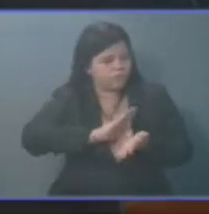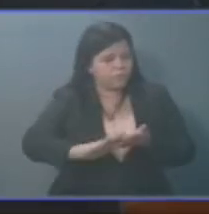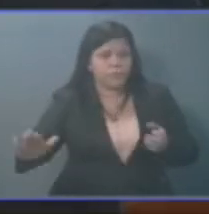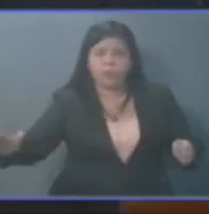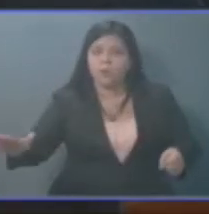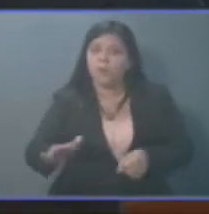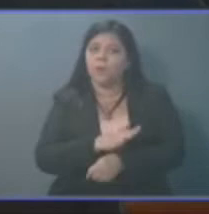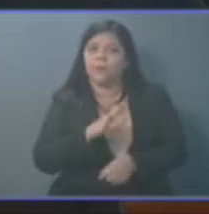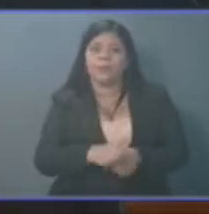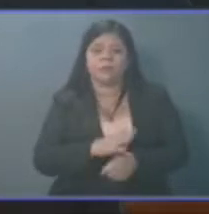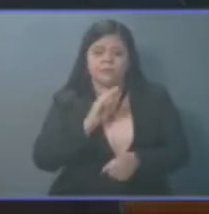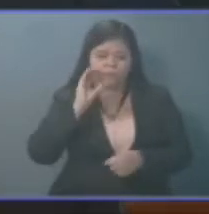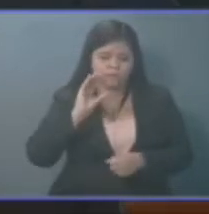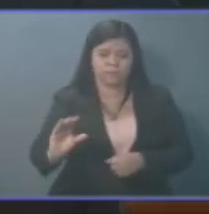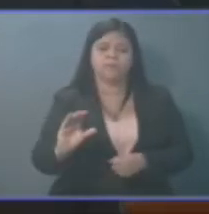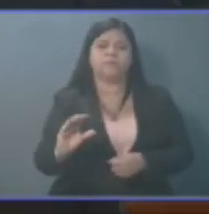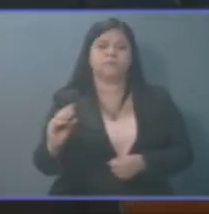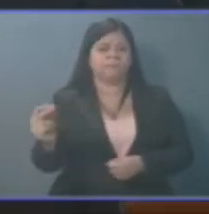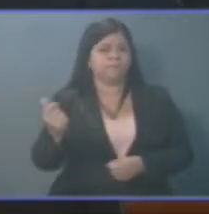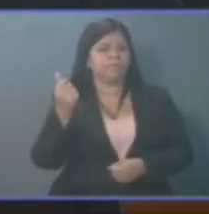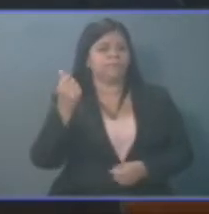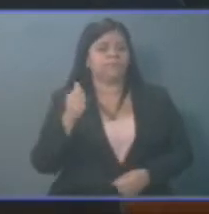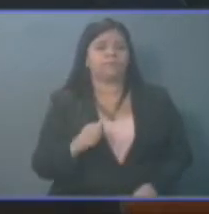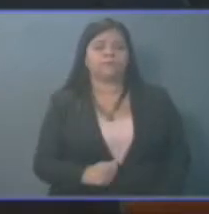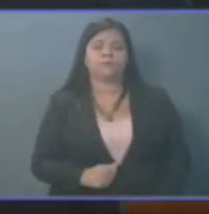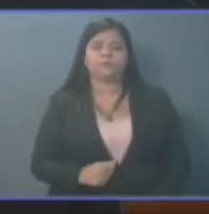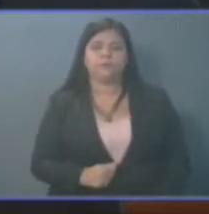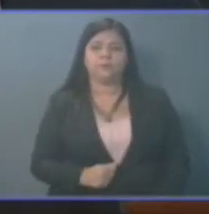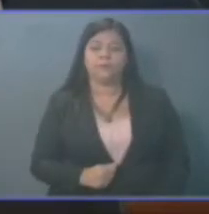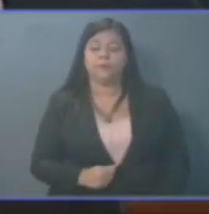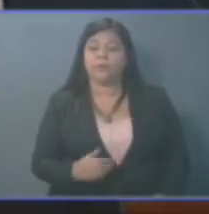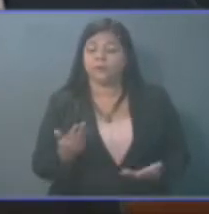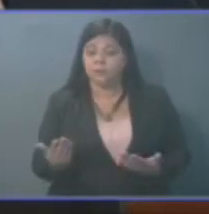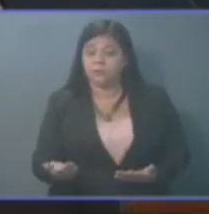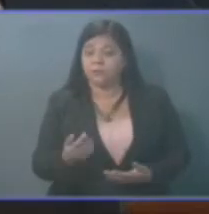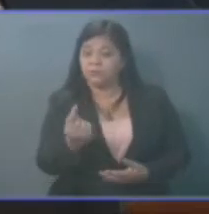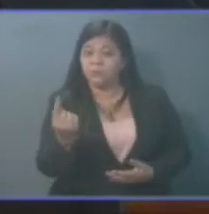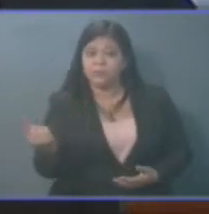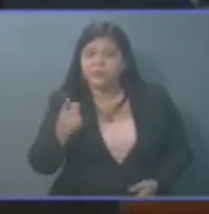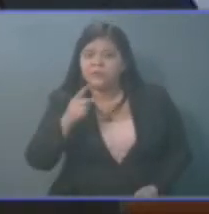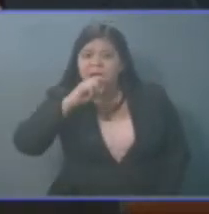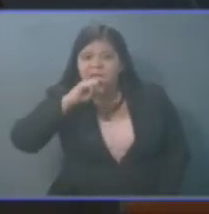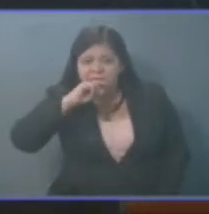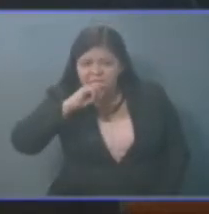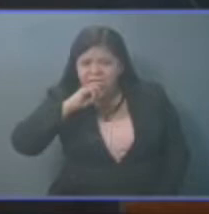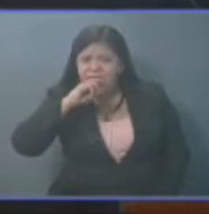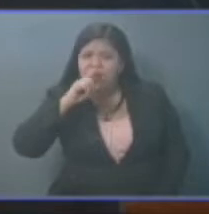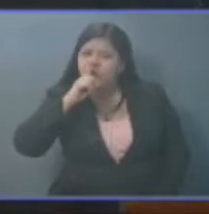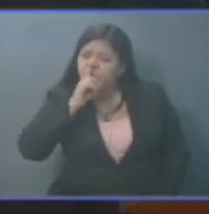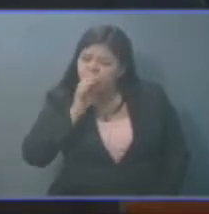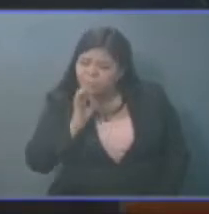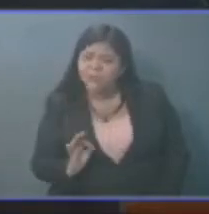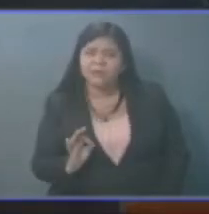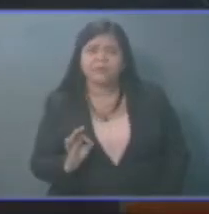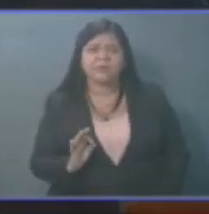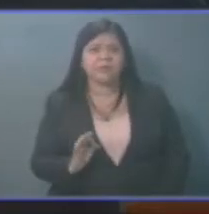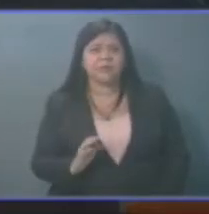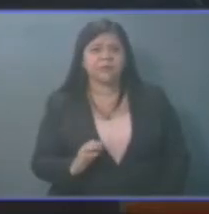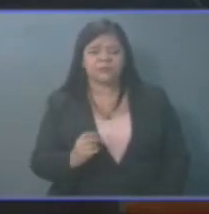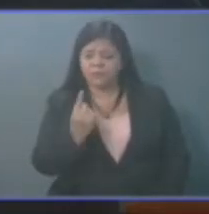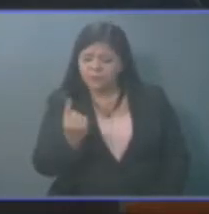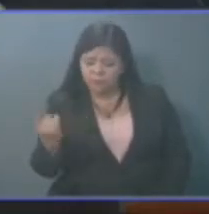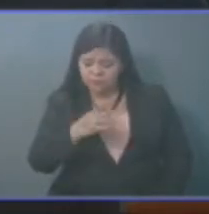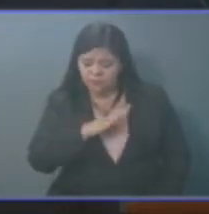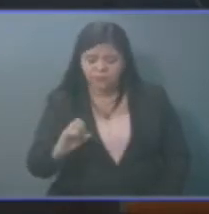apagárseles con la urgencia, porque estas son personas humildes, sencillas, salvadoreños,